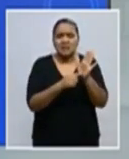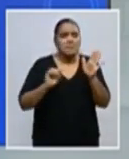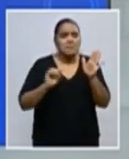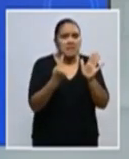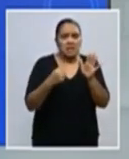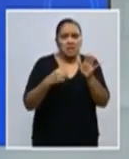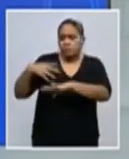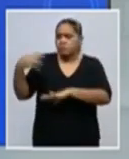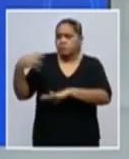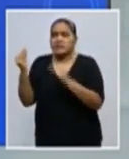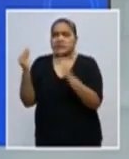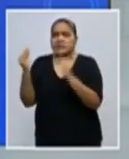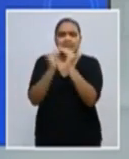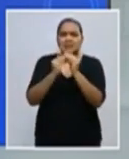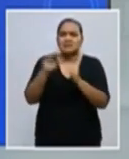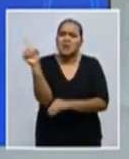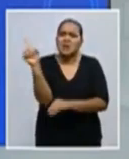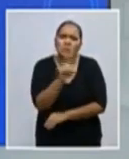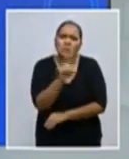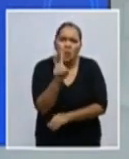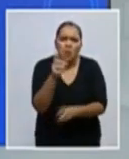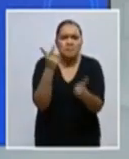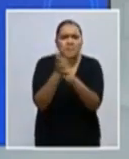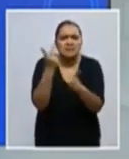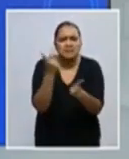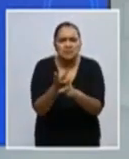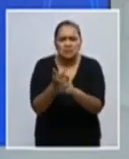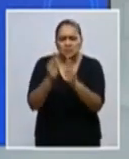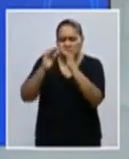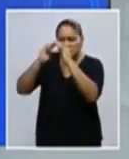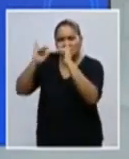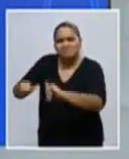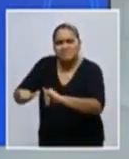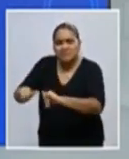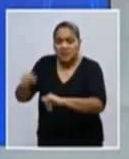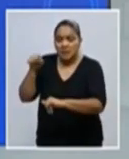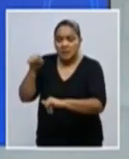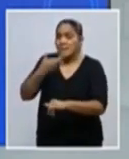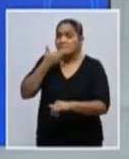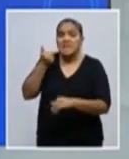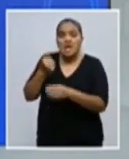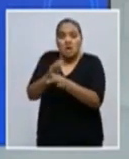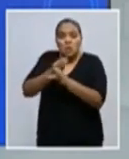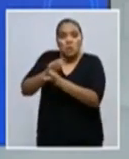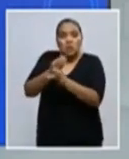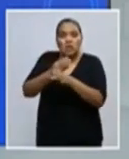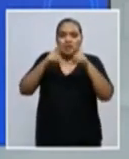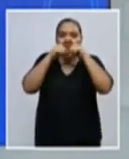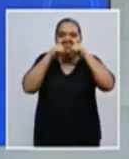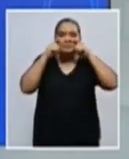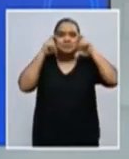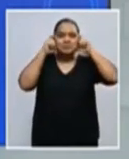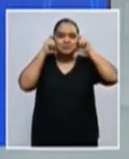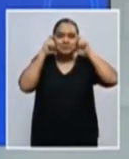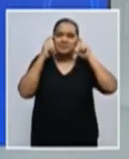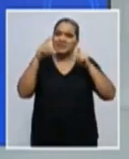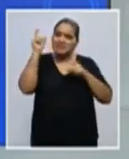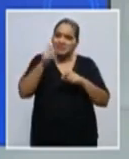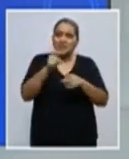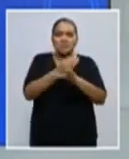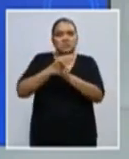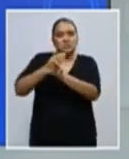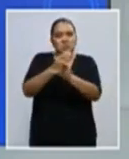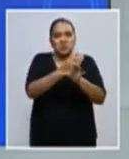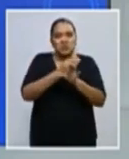no salga de su casa. No salga de su casa. Hay que permanecer en la mejor mascarilla, la que podemos tener alrededor de nuestra propia casa